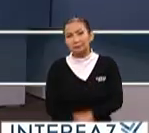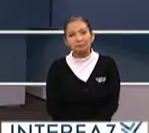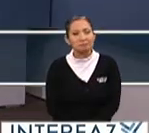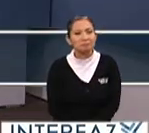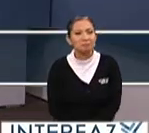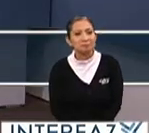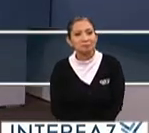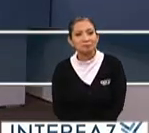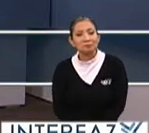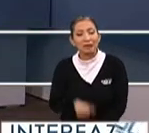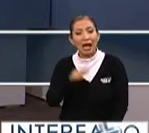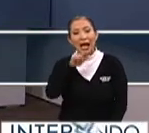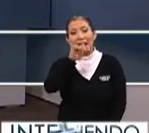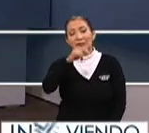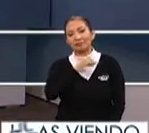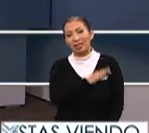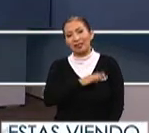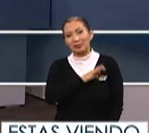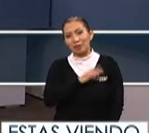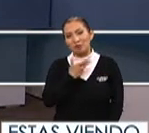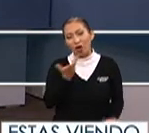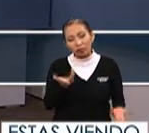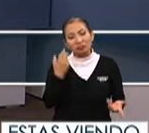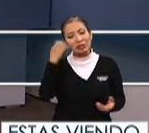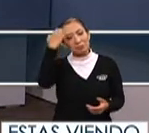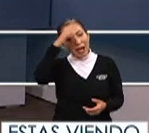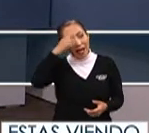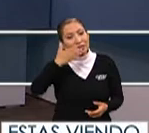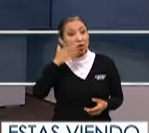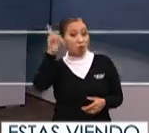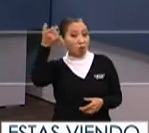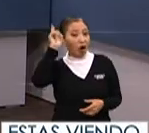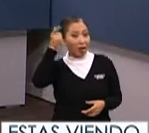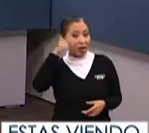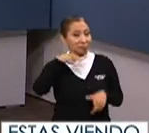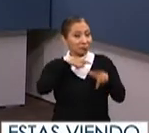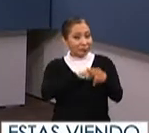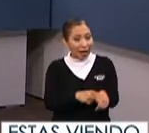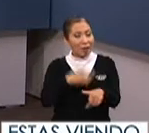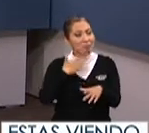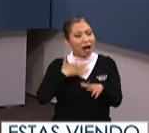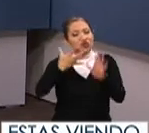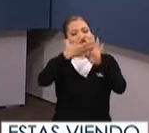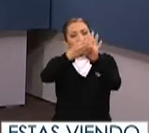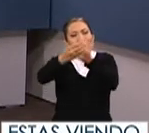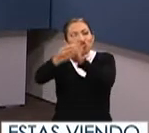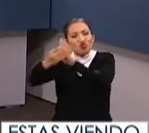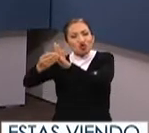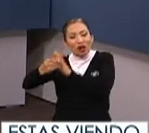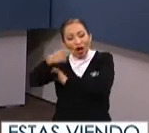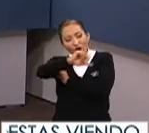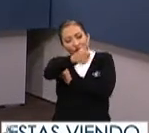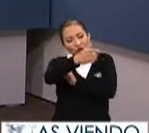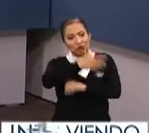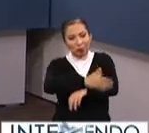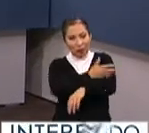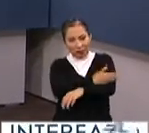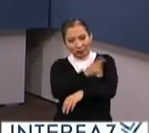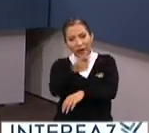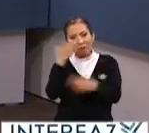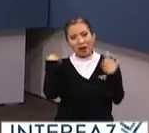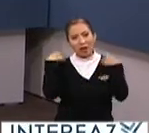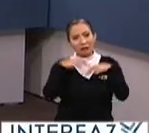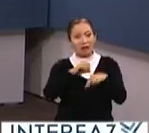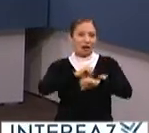pues Alex muchísimas felicidades por haber tenido esta experiencia ojalá y sigas contagiando a tus otros tus compañeros